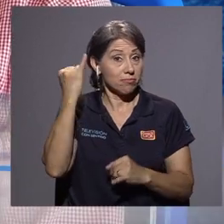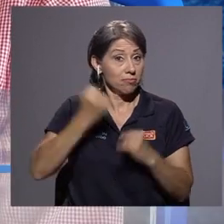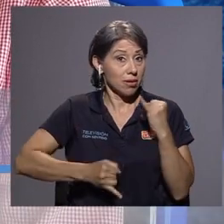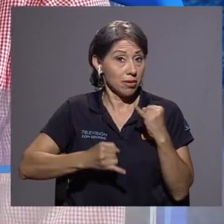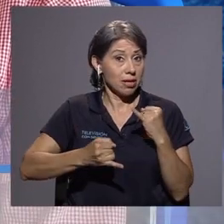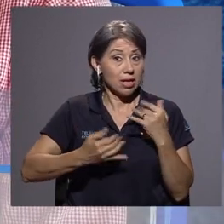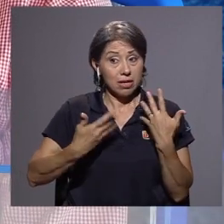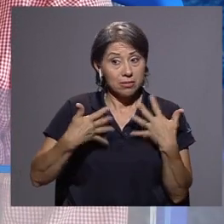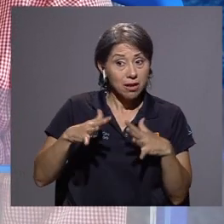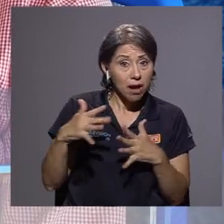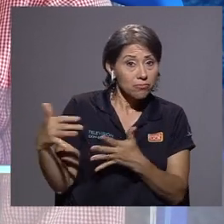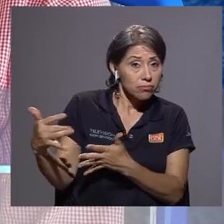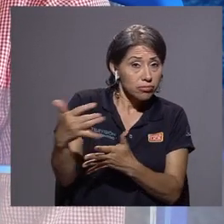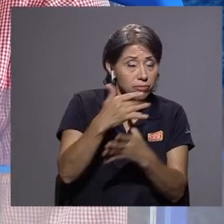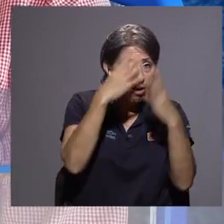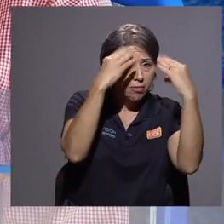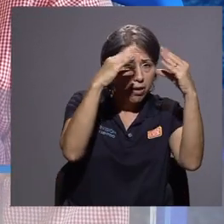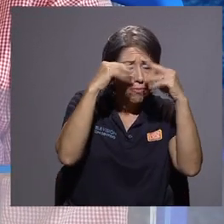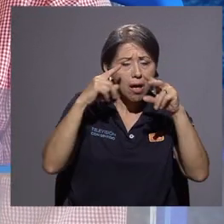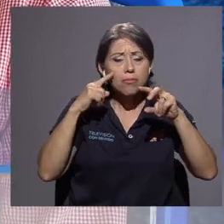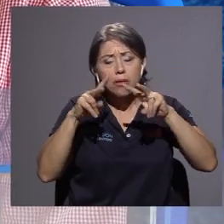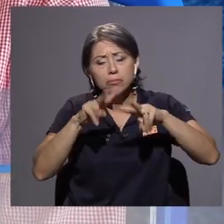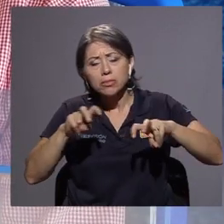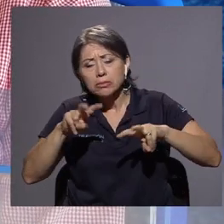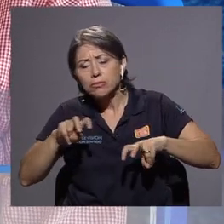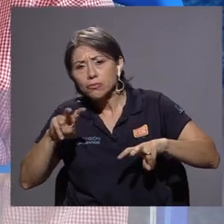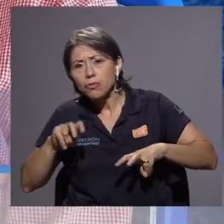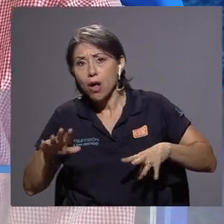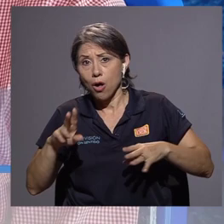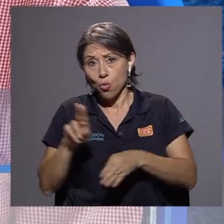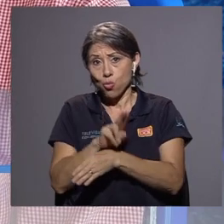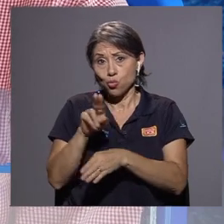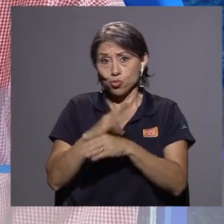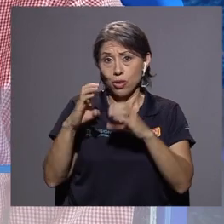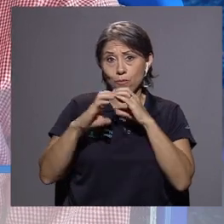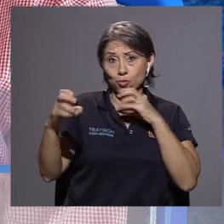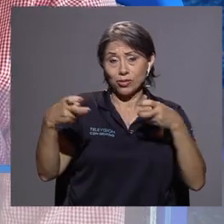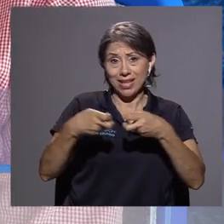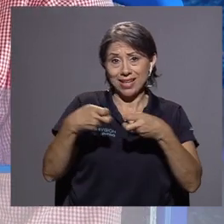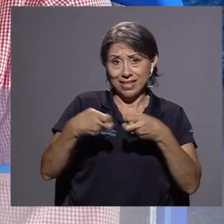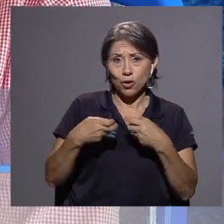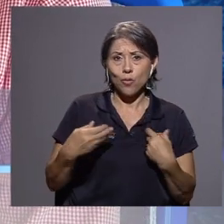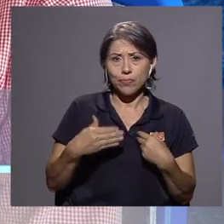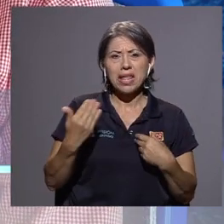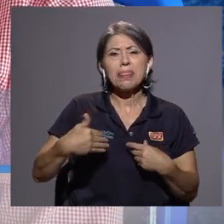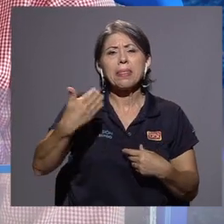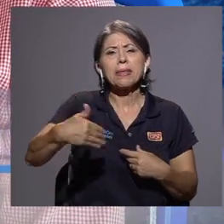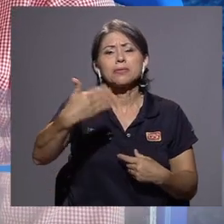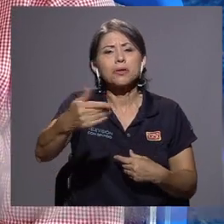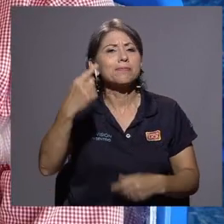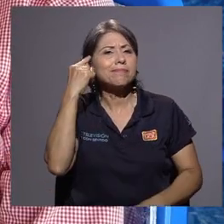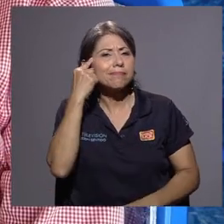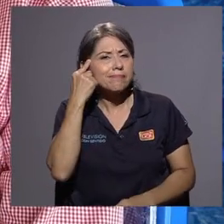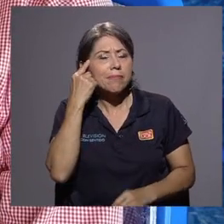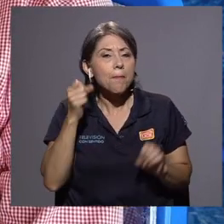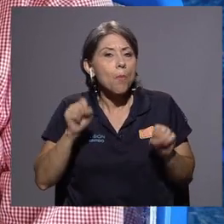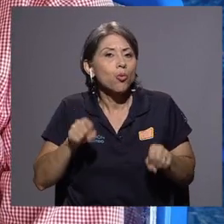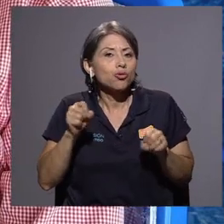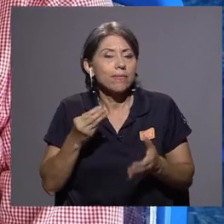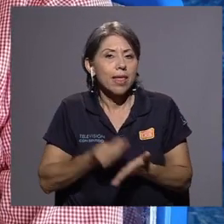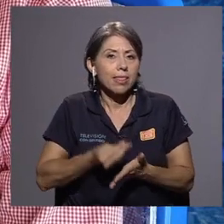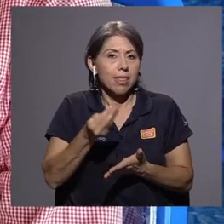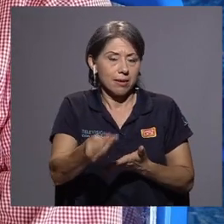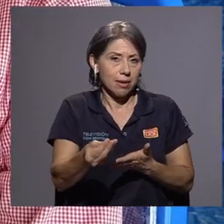los datos que vayamos a recopilar y al análisis de la información que vaya a generar el uso de este autobús, plantearnos la posibilidad de